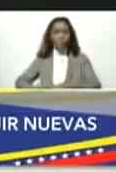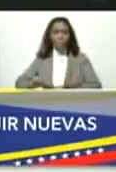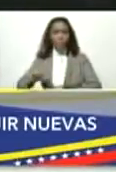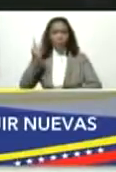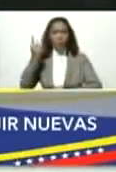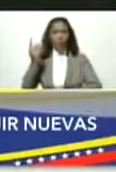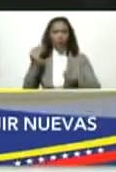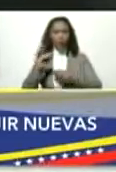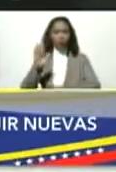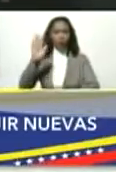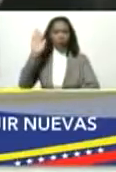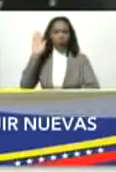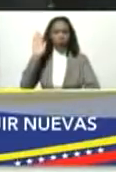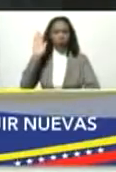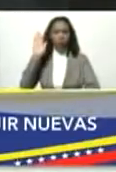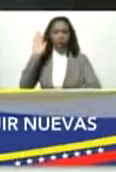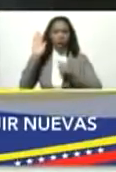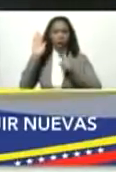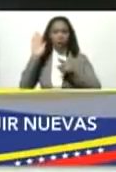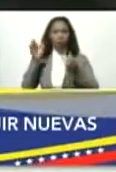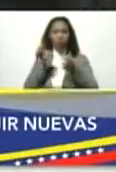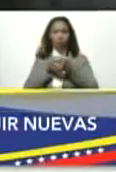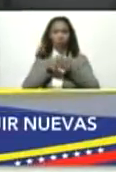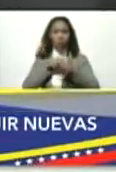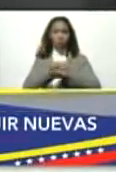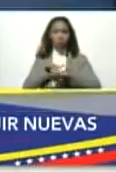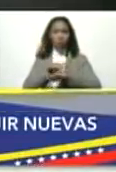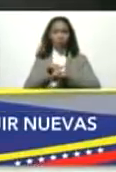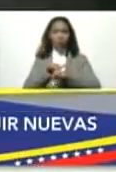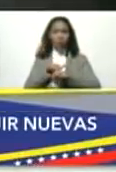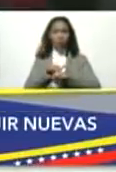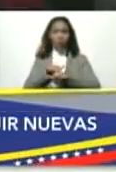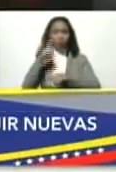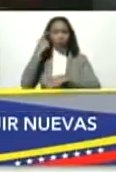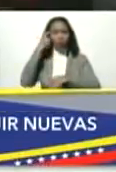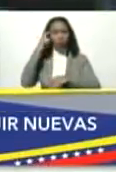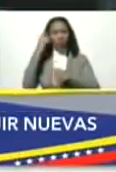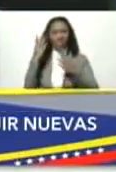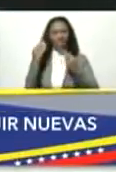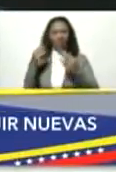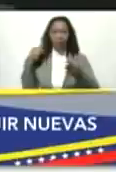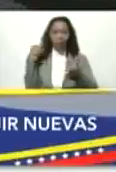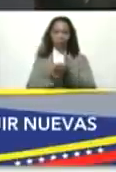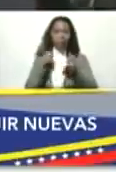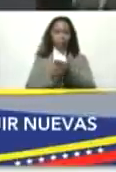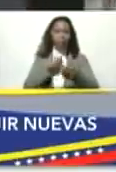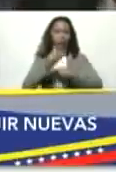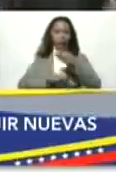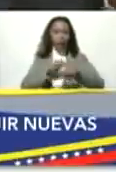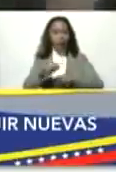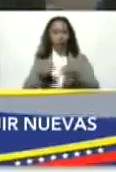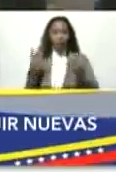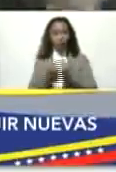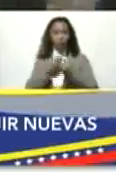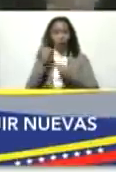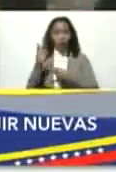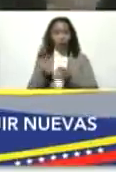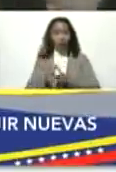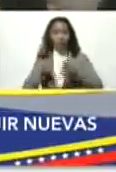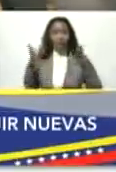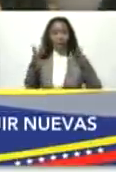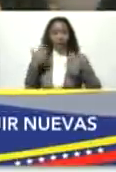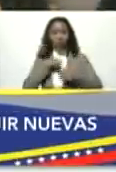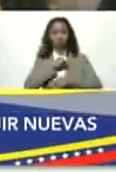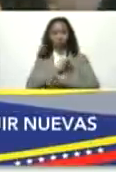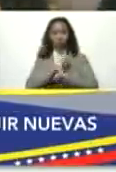juramentó a su consejo de ministro recordando tantas batallas dadas junto a ese gigante nos